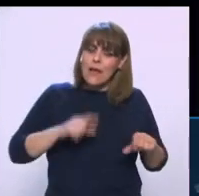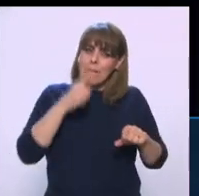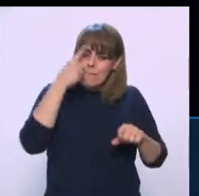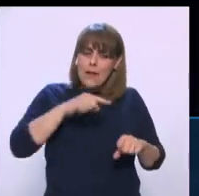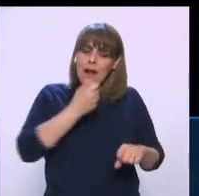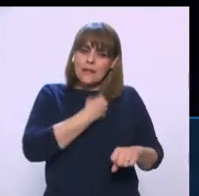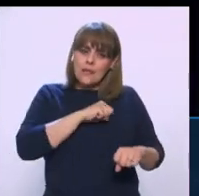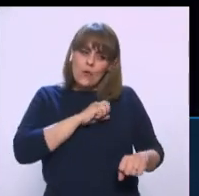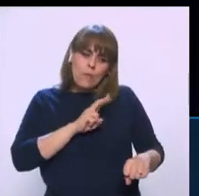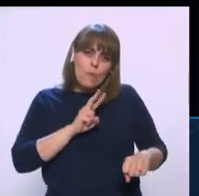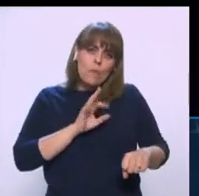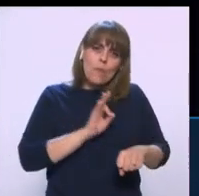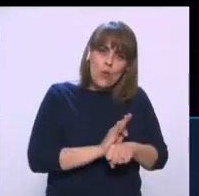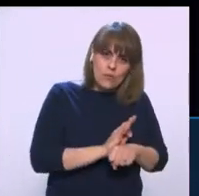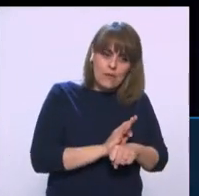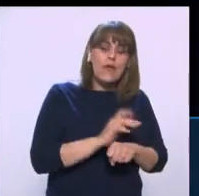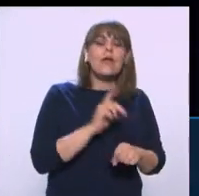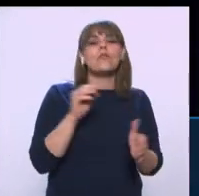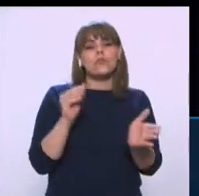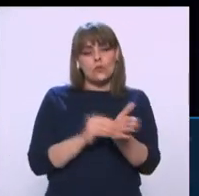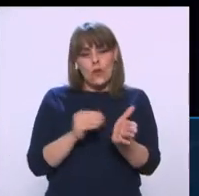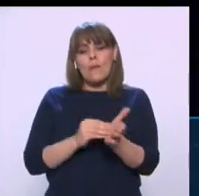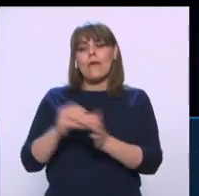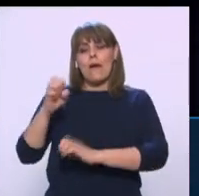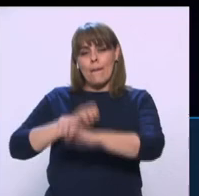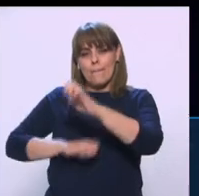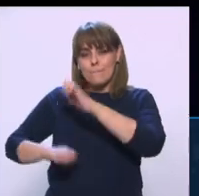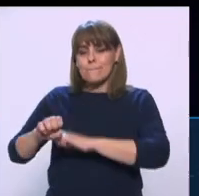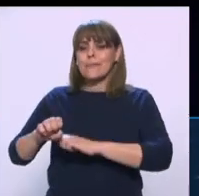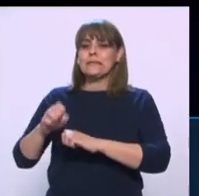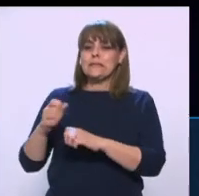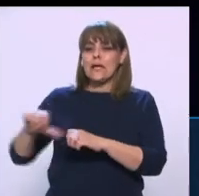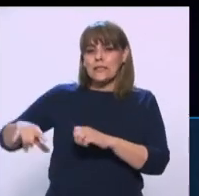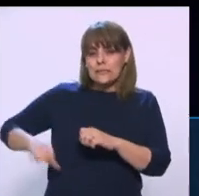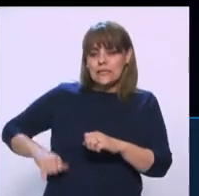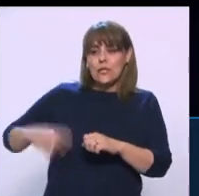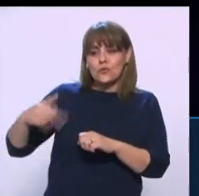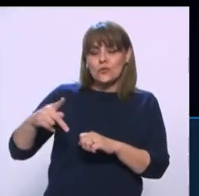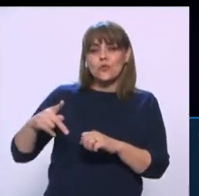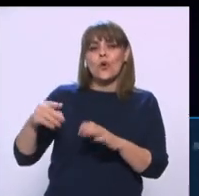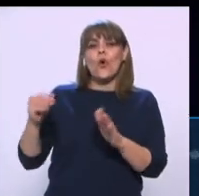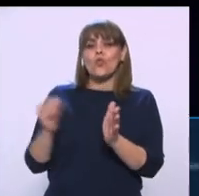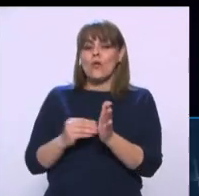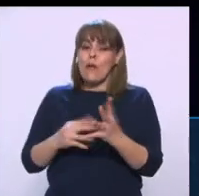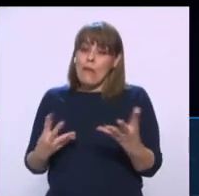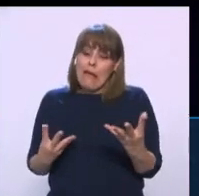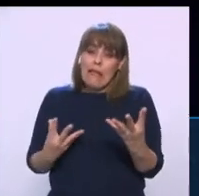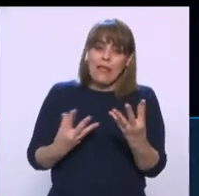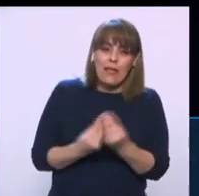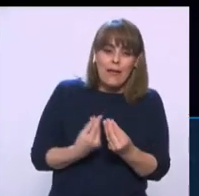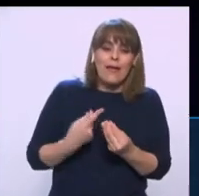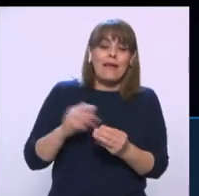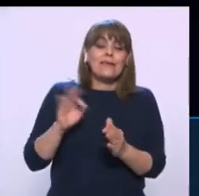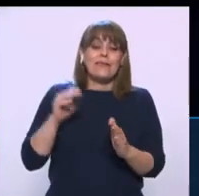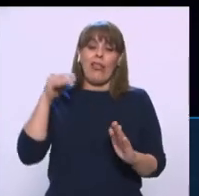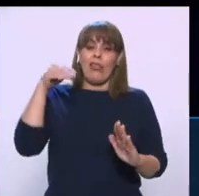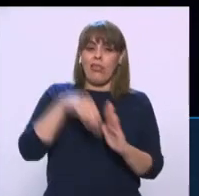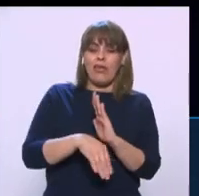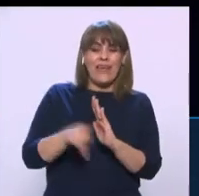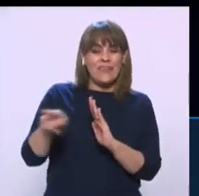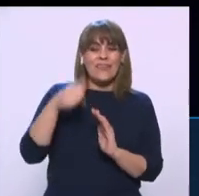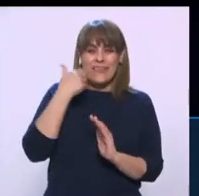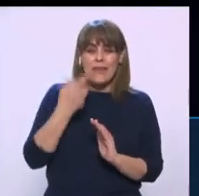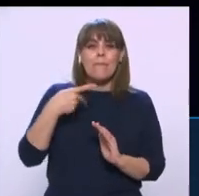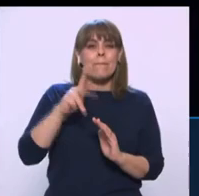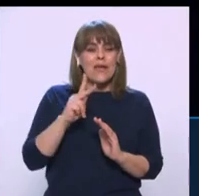salud de los mexicanos. Sigue habiendo esa interferencia de la industria, sigue habiendo intereses de que esto fracase. Pero yo creo que ya la mayoría